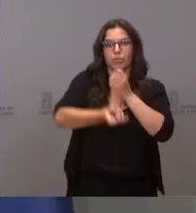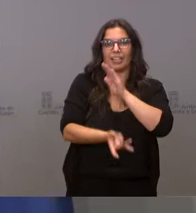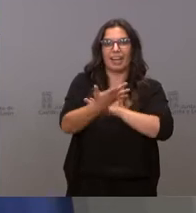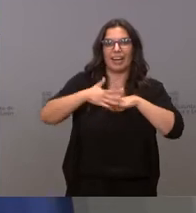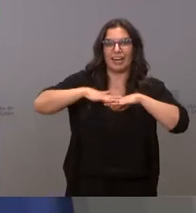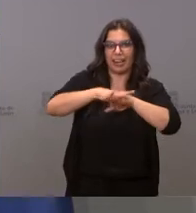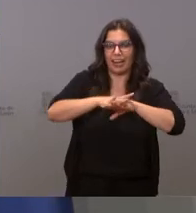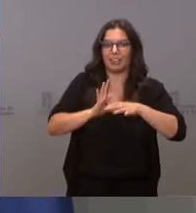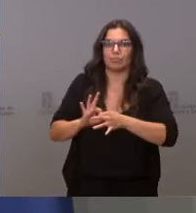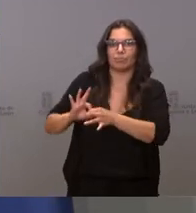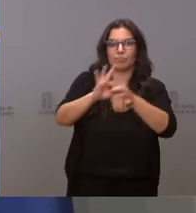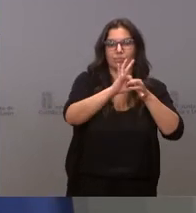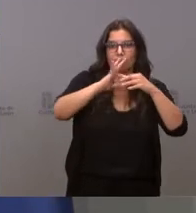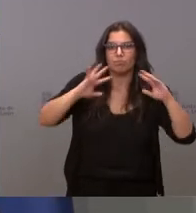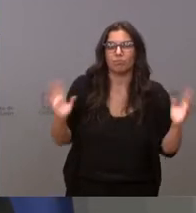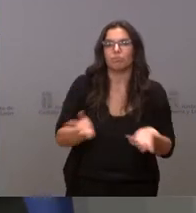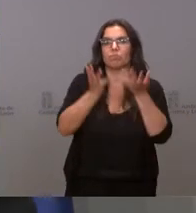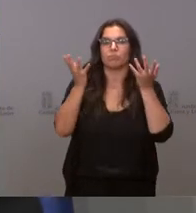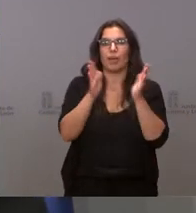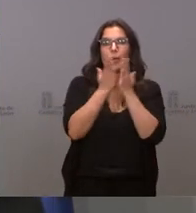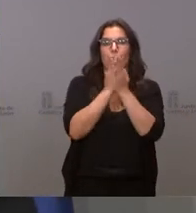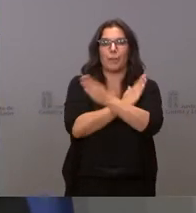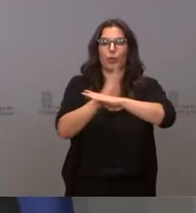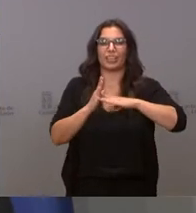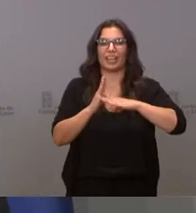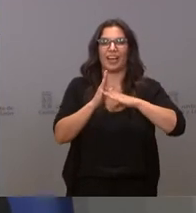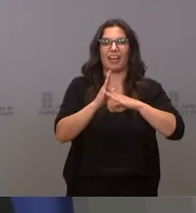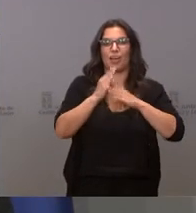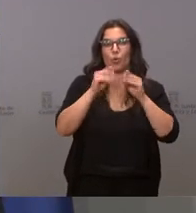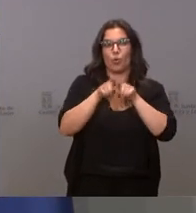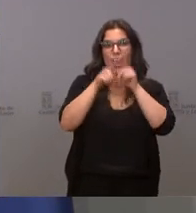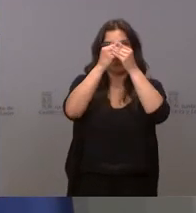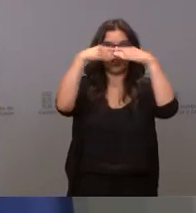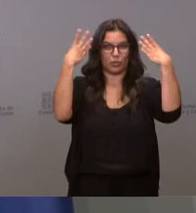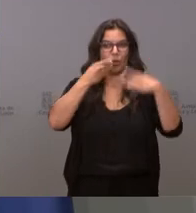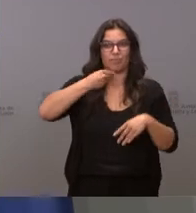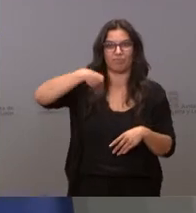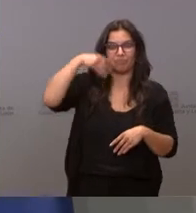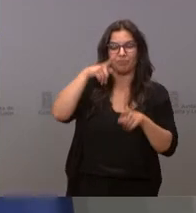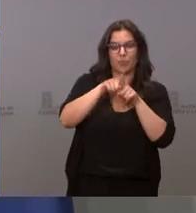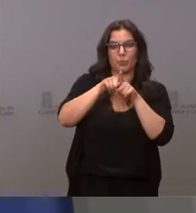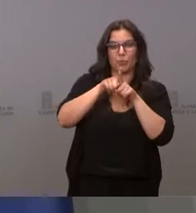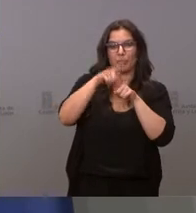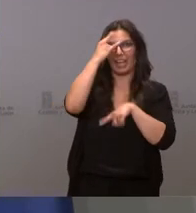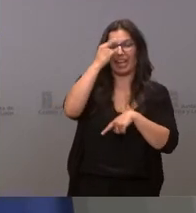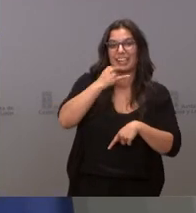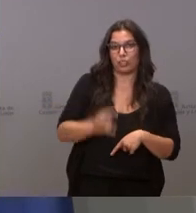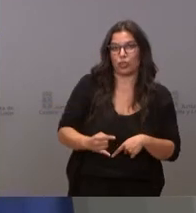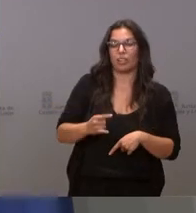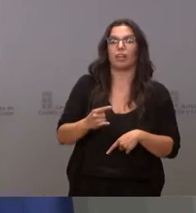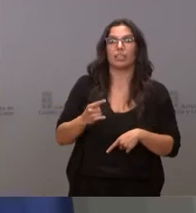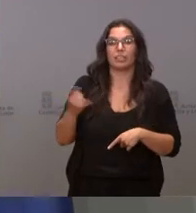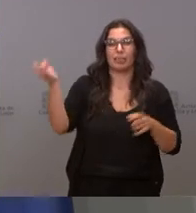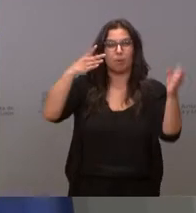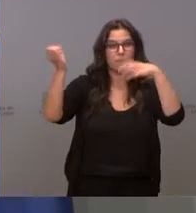y la implementación de una biblioteca electrónica global que abarque al conjunto de las bibliotecas de